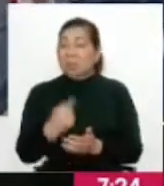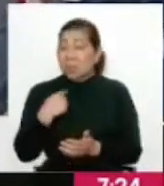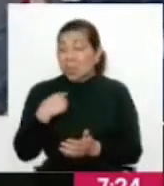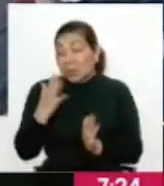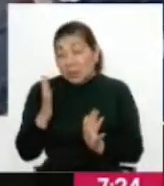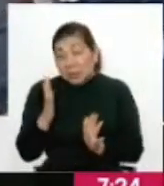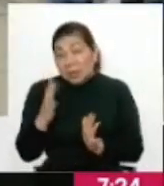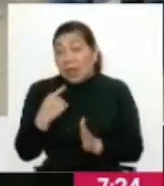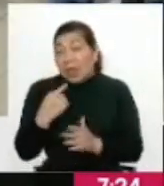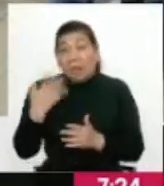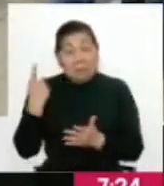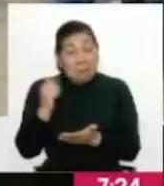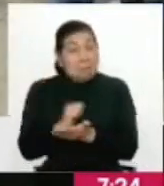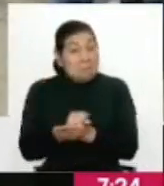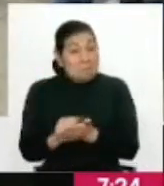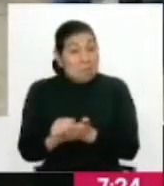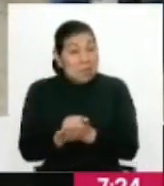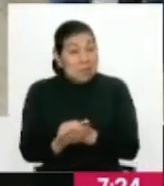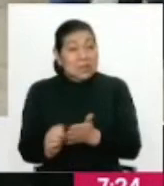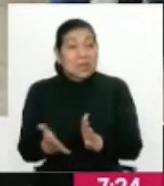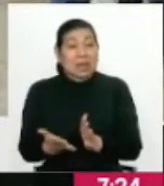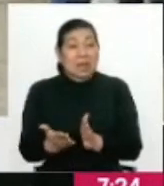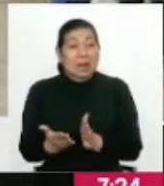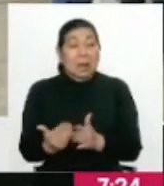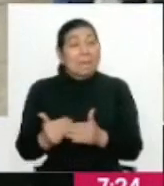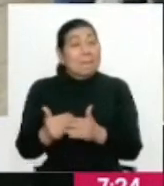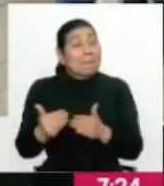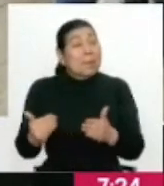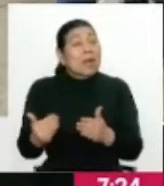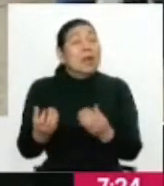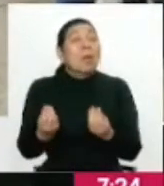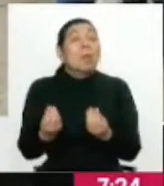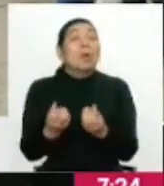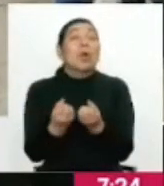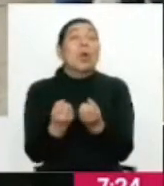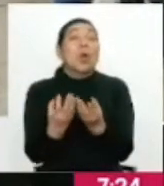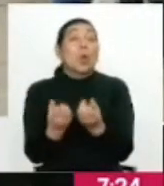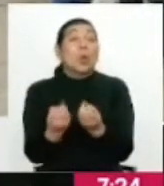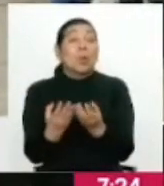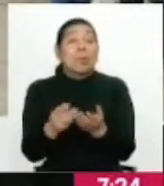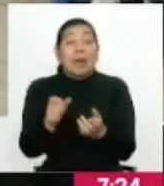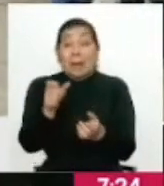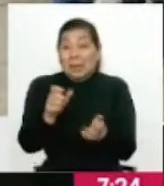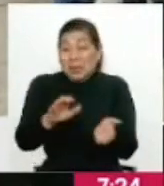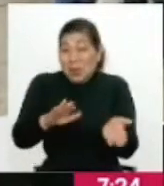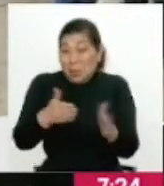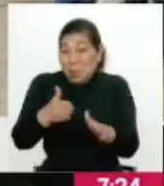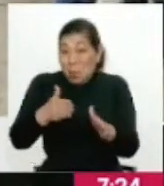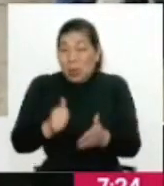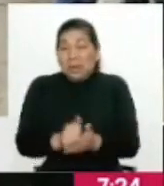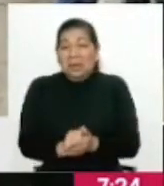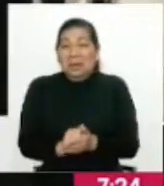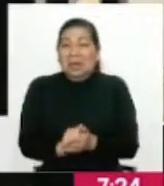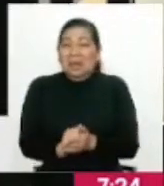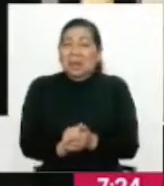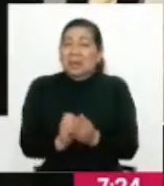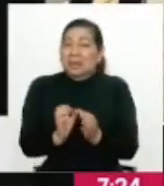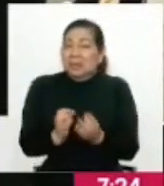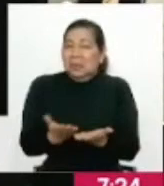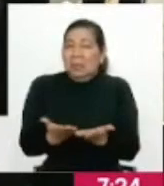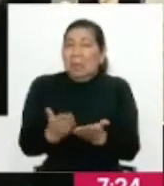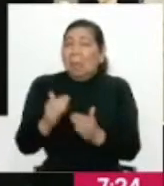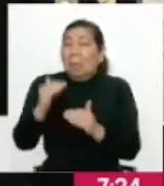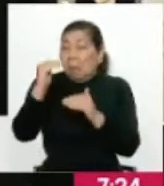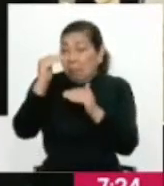que, yo estoy en lo que hace muchos meses considera que la pandemia pasó. Correcto. Porque las cifras de fallecidos son realmente